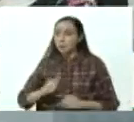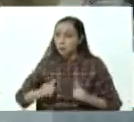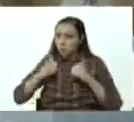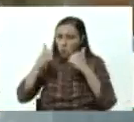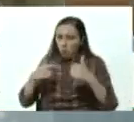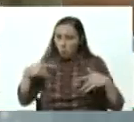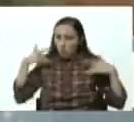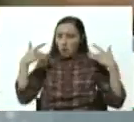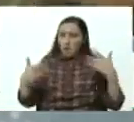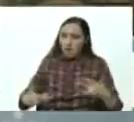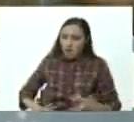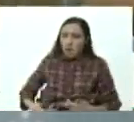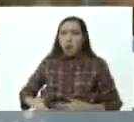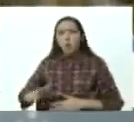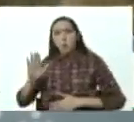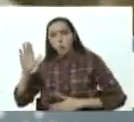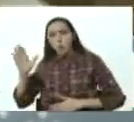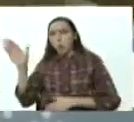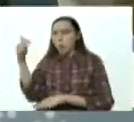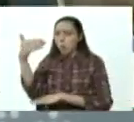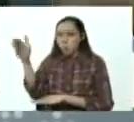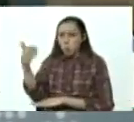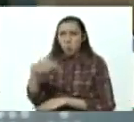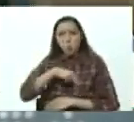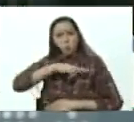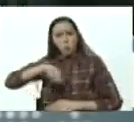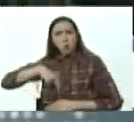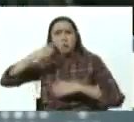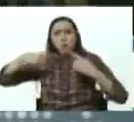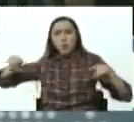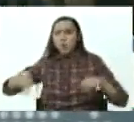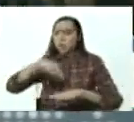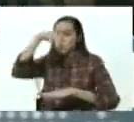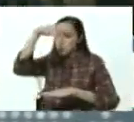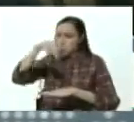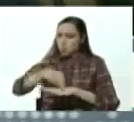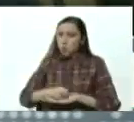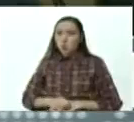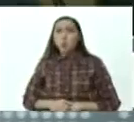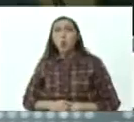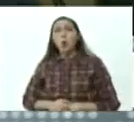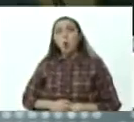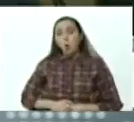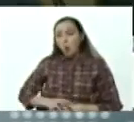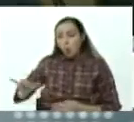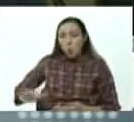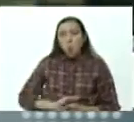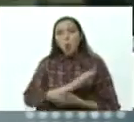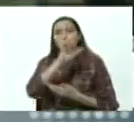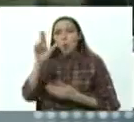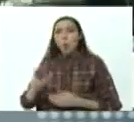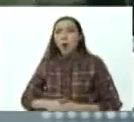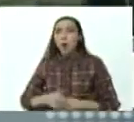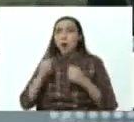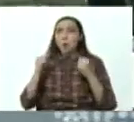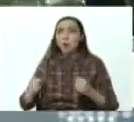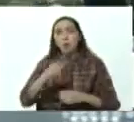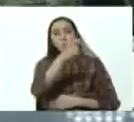en actos, en ceremonias, nuestro himno nacional. Gloria al bravo pueblo, así se llama esa canción.